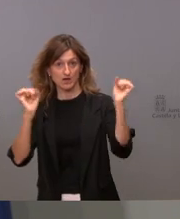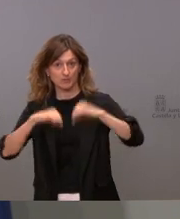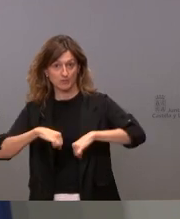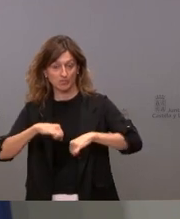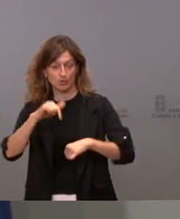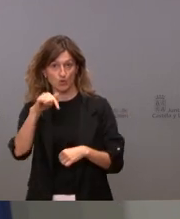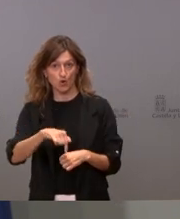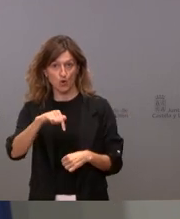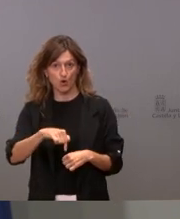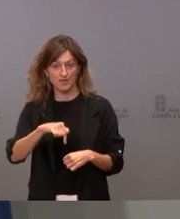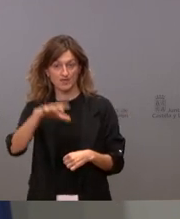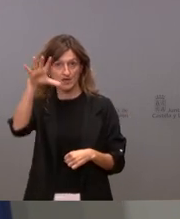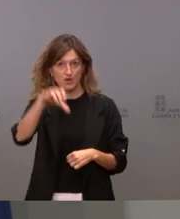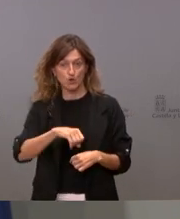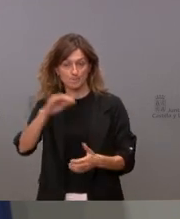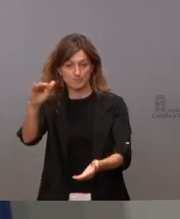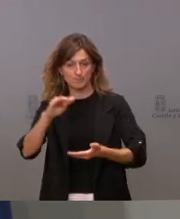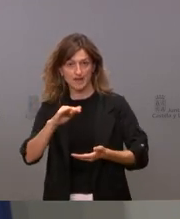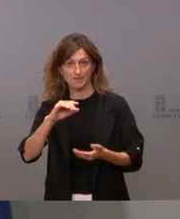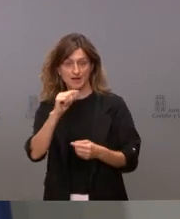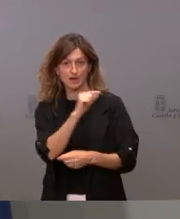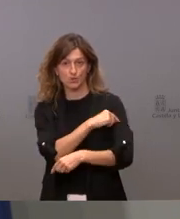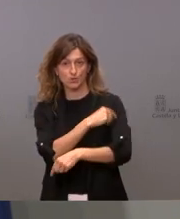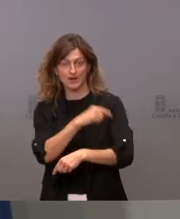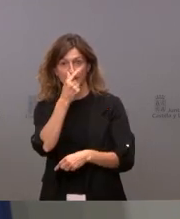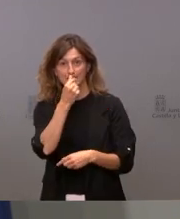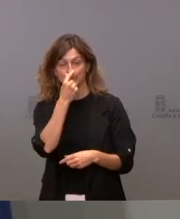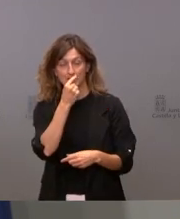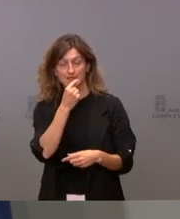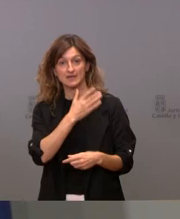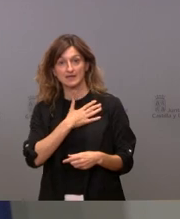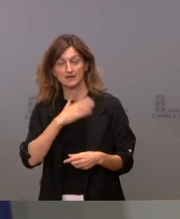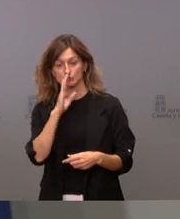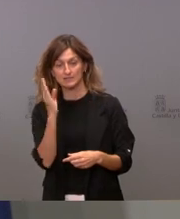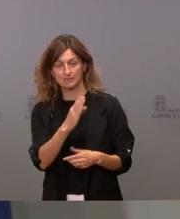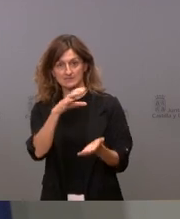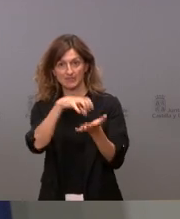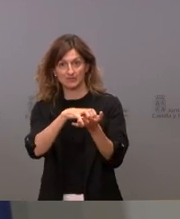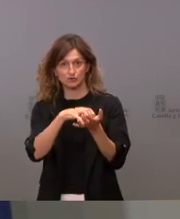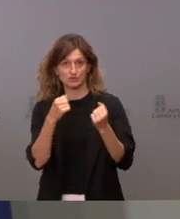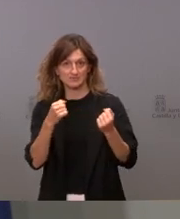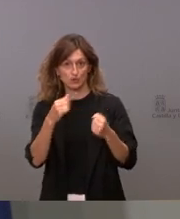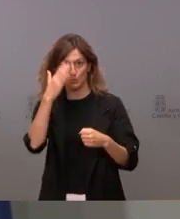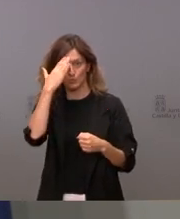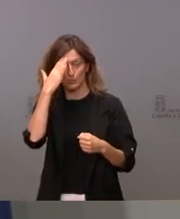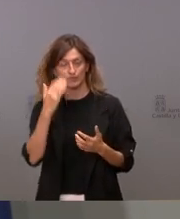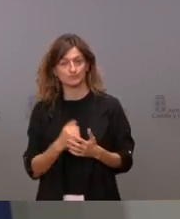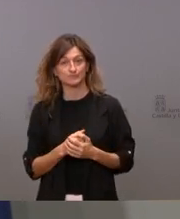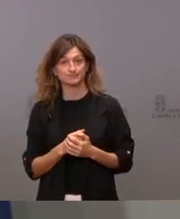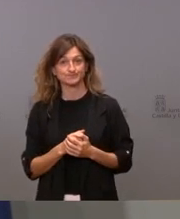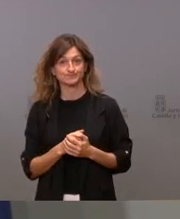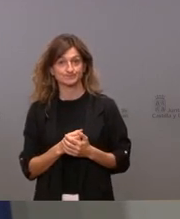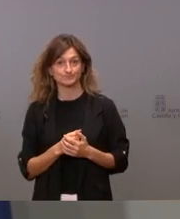hoy la compra de la vacuna de la gripe pensamos hacerlo a través de los centros de salud los llamamientos